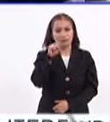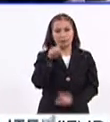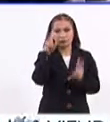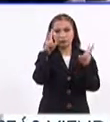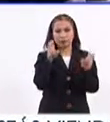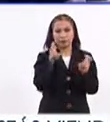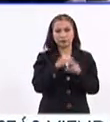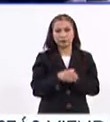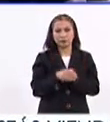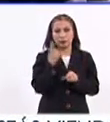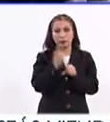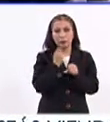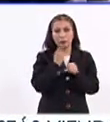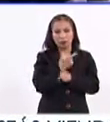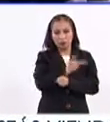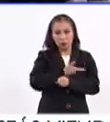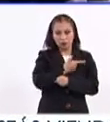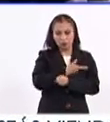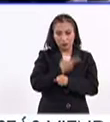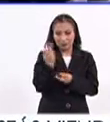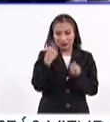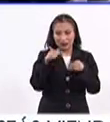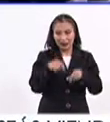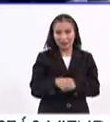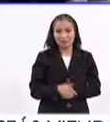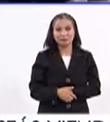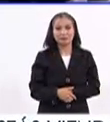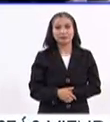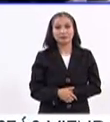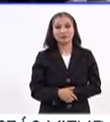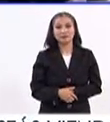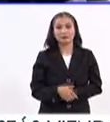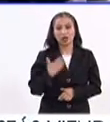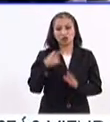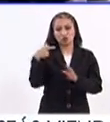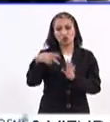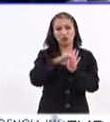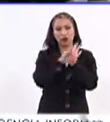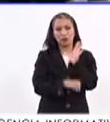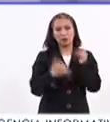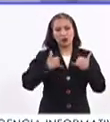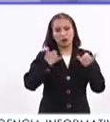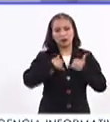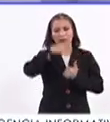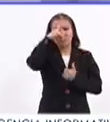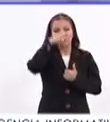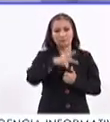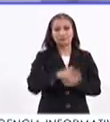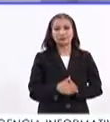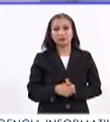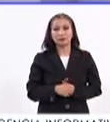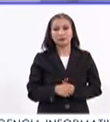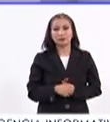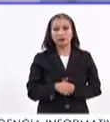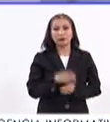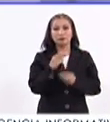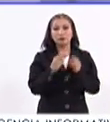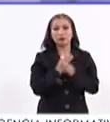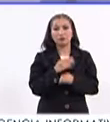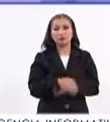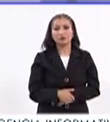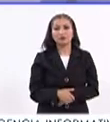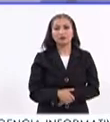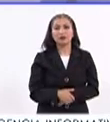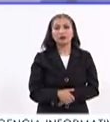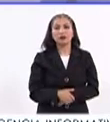aspecto, primero que nada es un placer que estés aquí con nosotros. Eres un ejemplo para los jóvenes mexicanos y de todo el mundo, ¿por qué no?